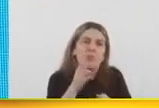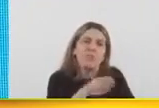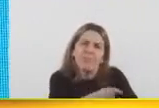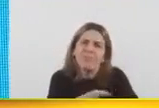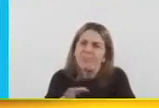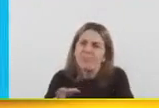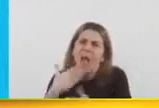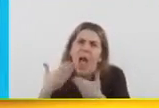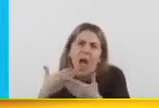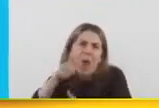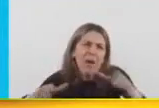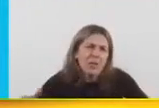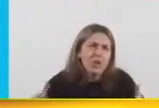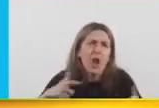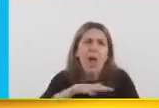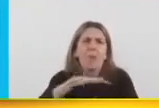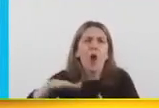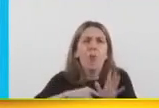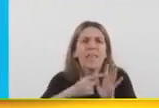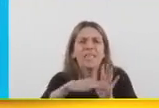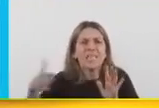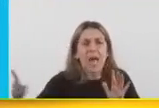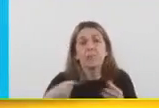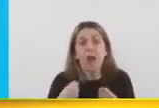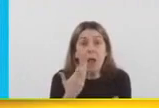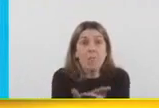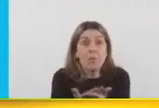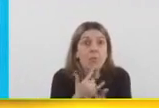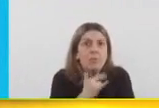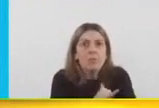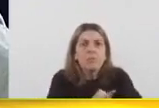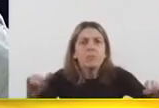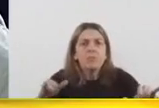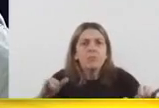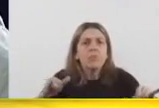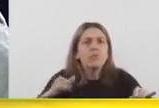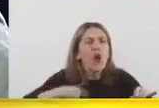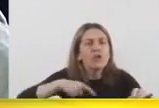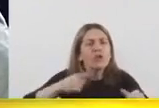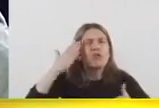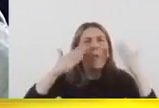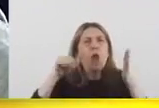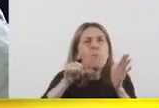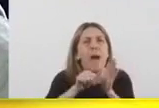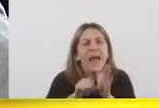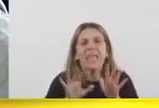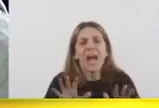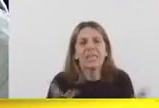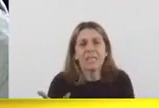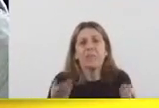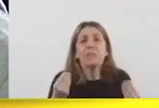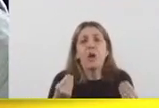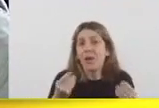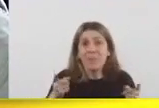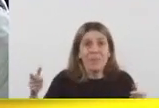y proponiéndoles a los argentinos y a las argentinas qué país soñábamos. ¿Por qué digo que todos ellos